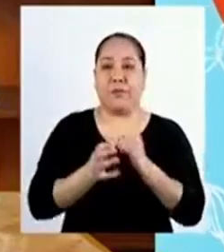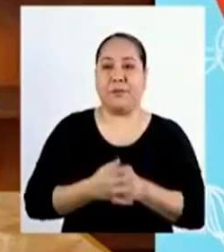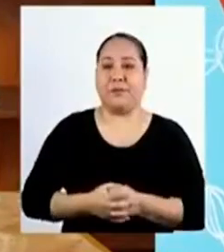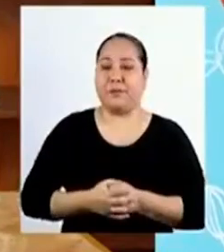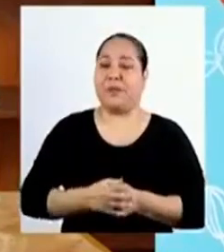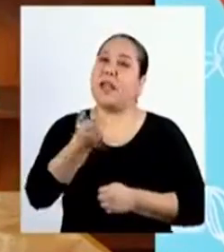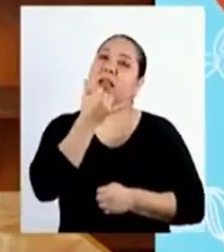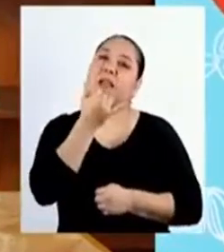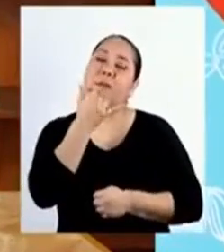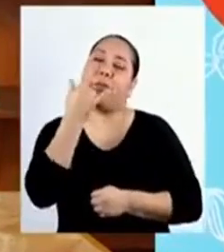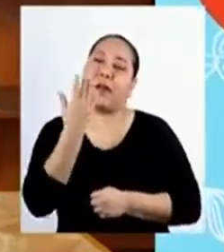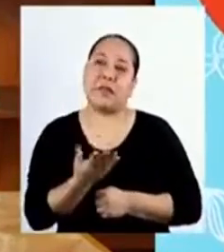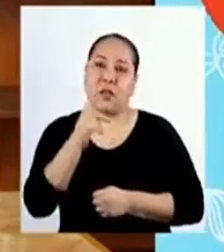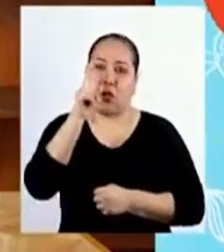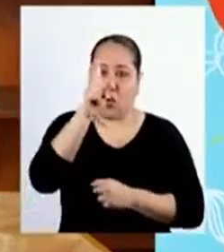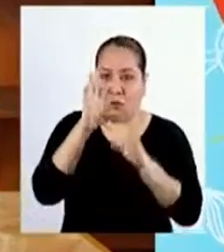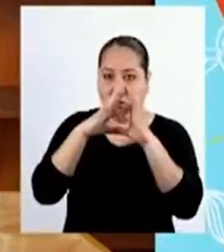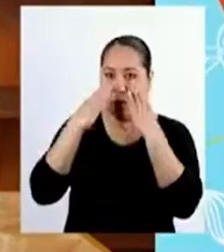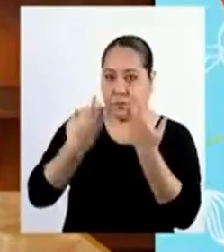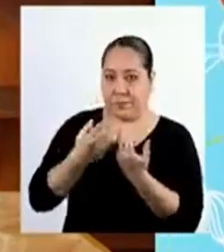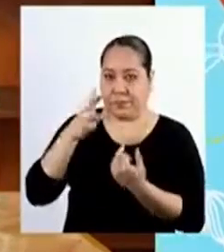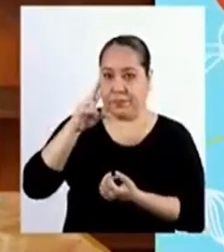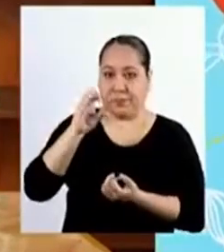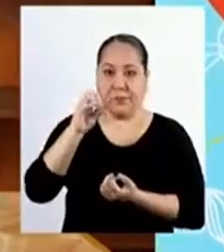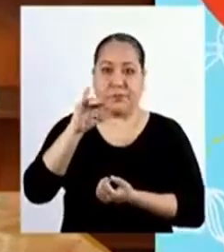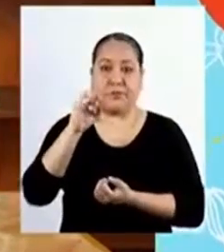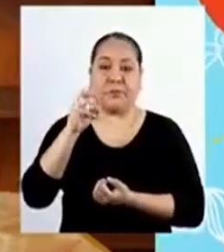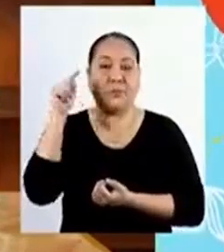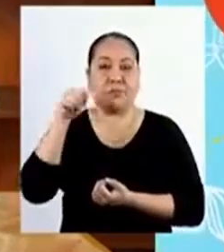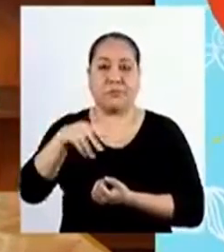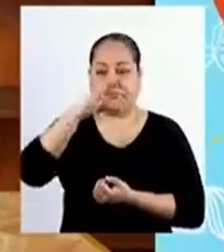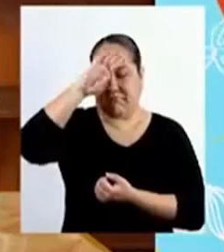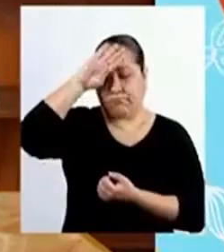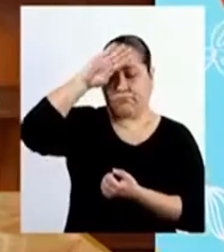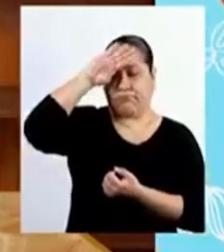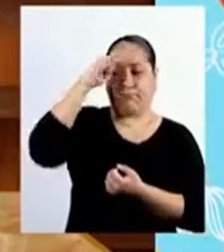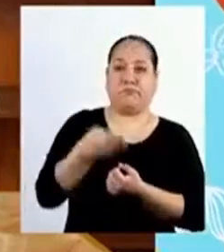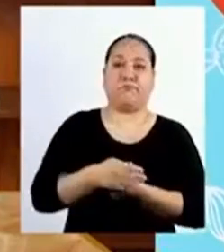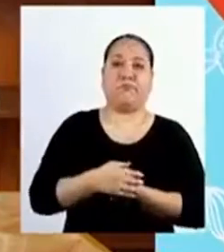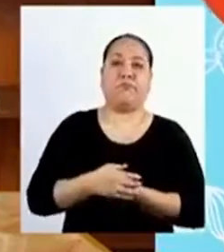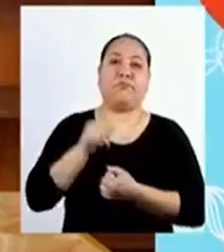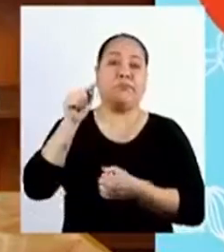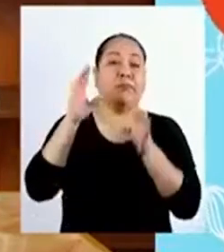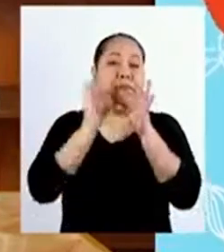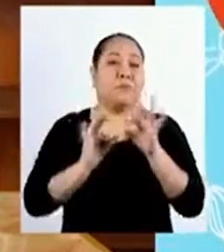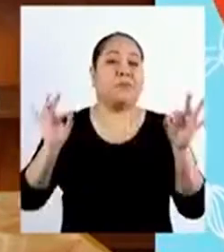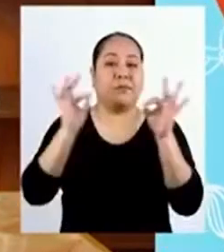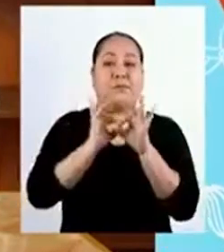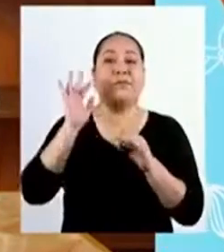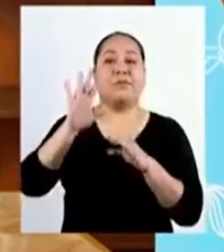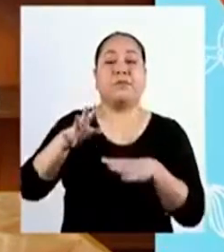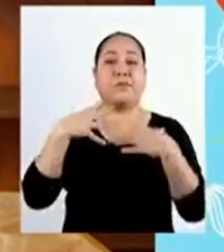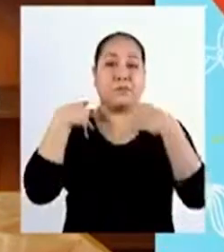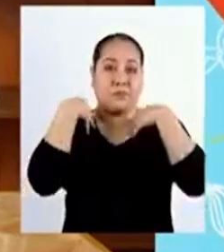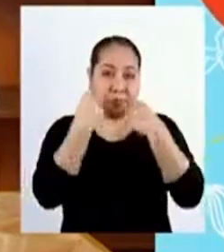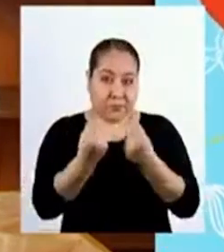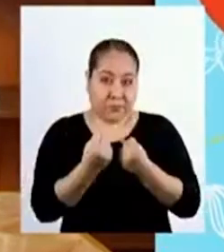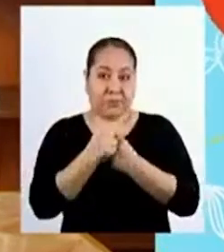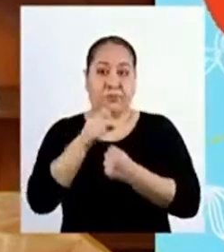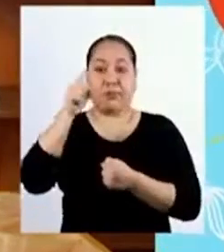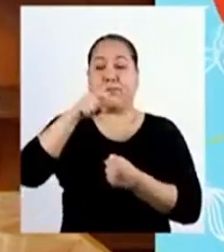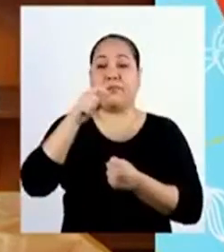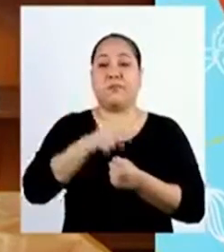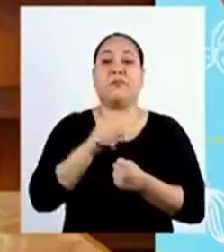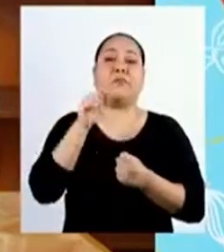¿Qué pasa si uno de los familiares de Rocío Se encuentra enfermo? Y es muy importante para su recuperación